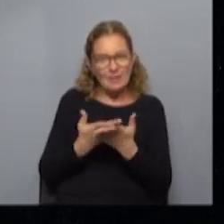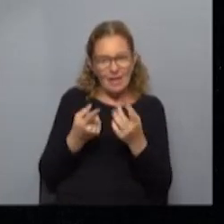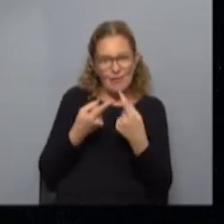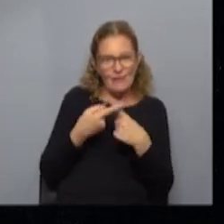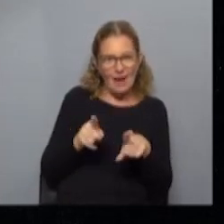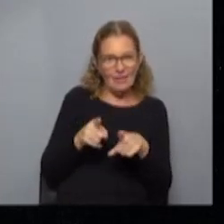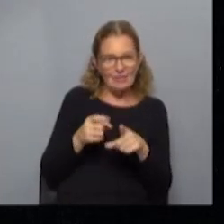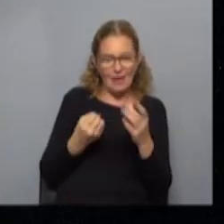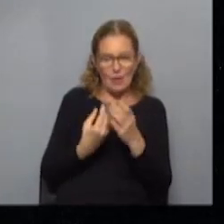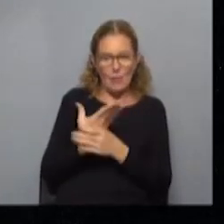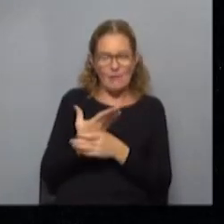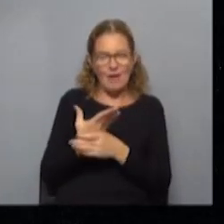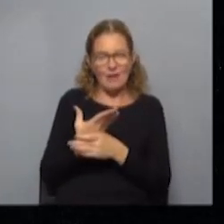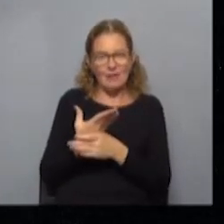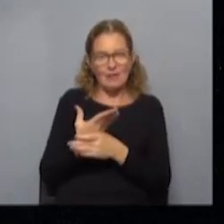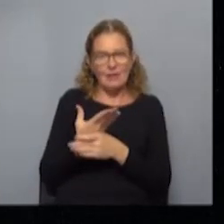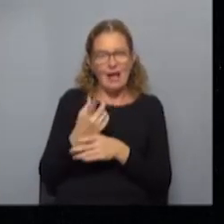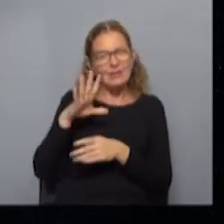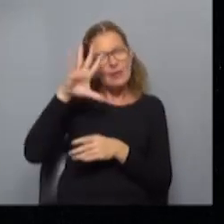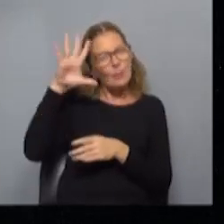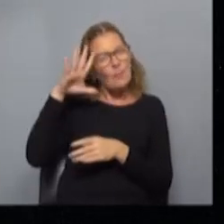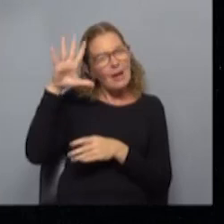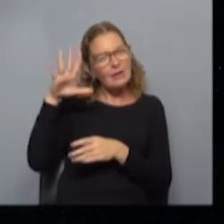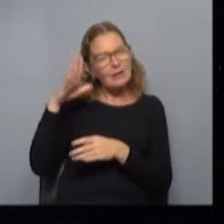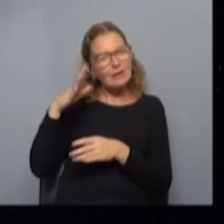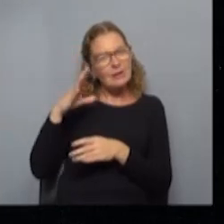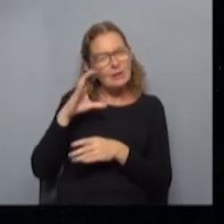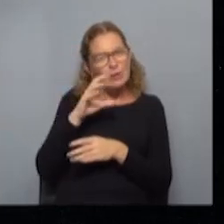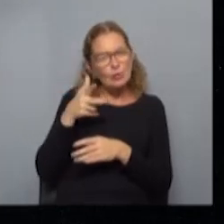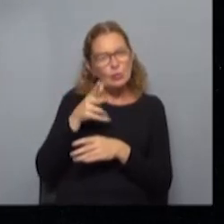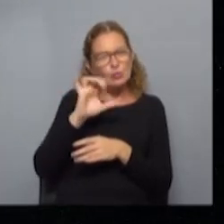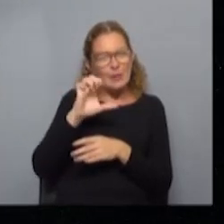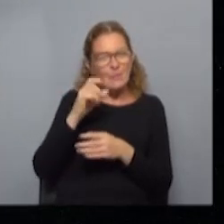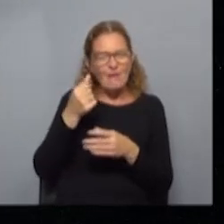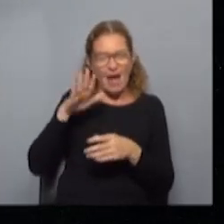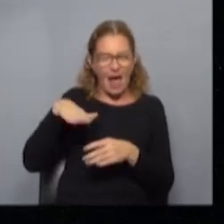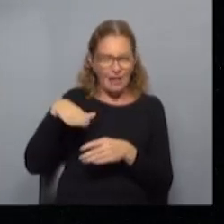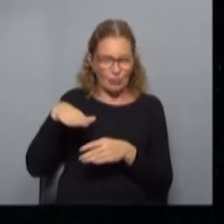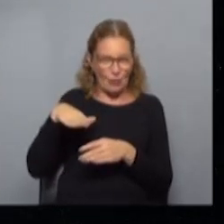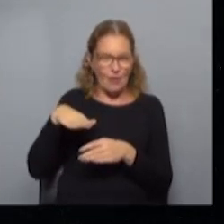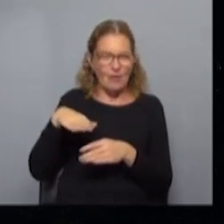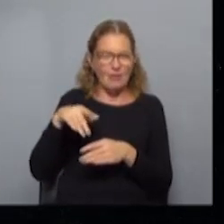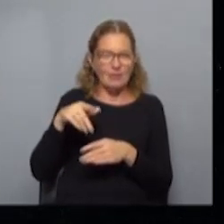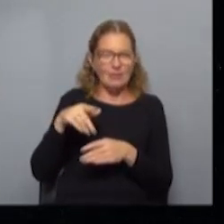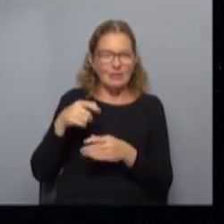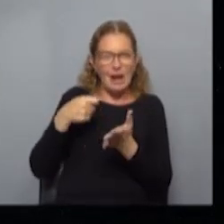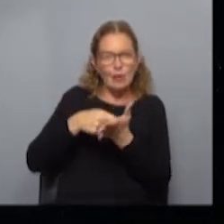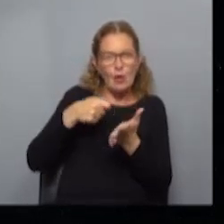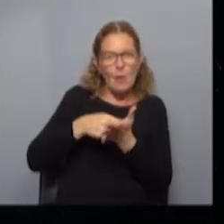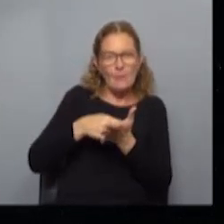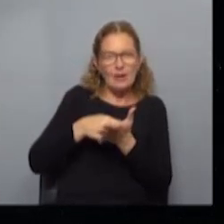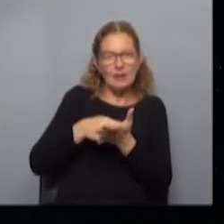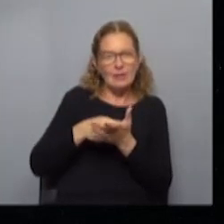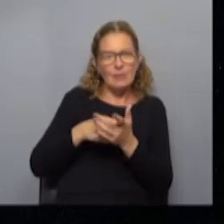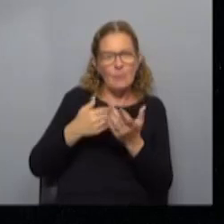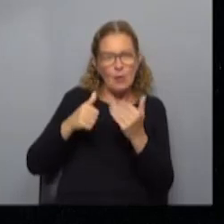diferente, totalmente nueva, por ahí uno tenía la imagen de ver el Chuy para abaratar el costo de las compras y el Chuy es